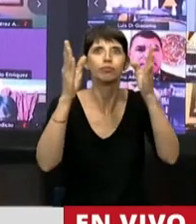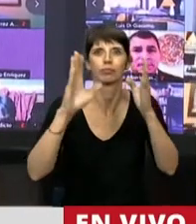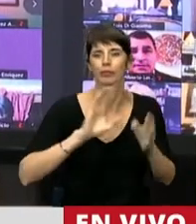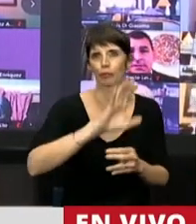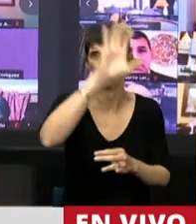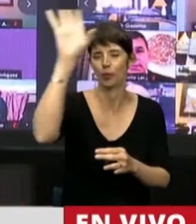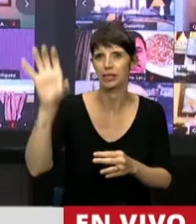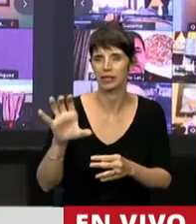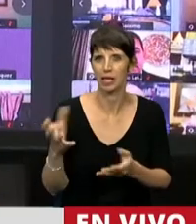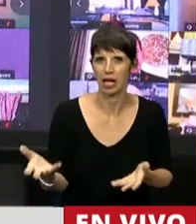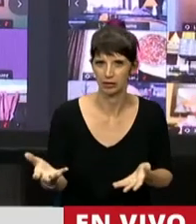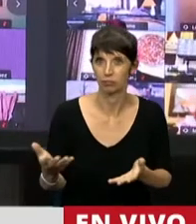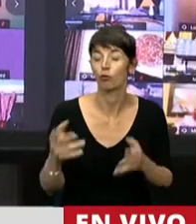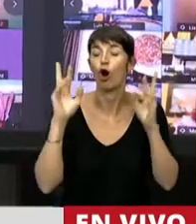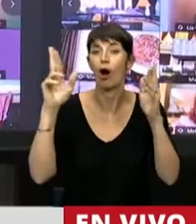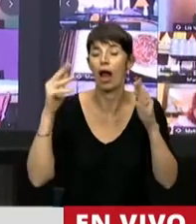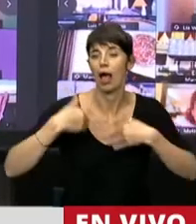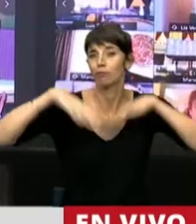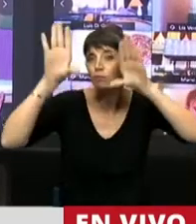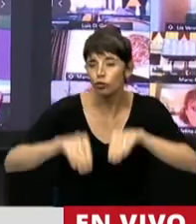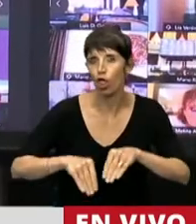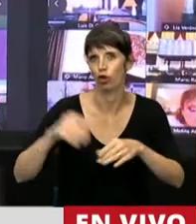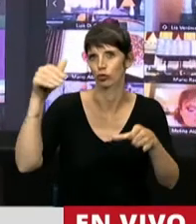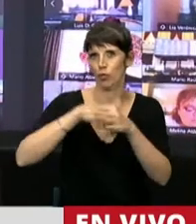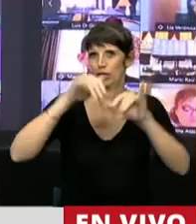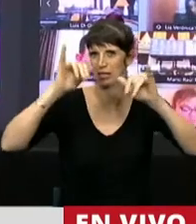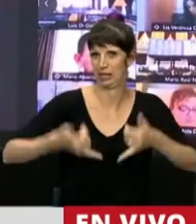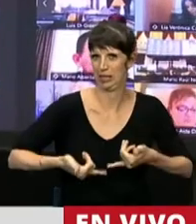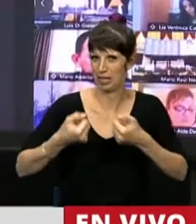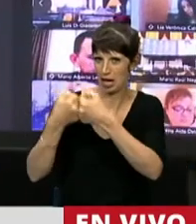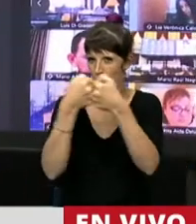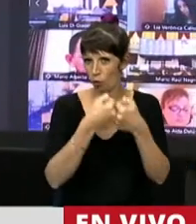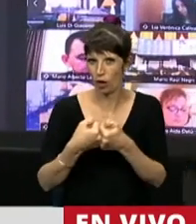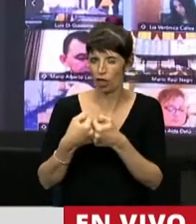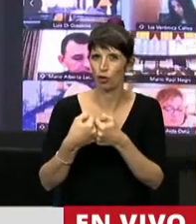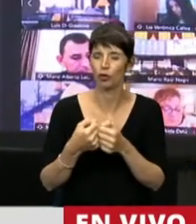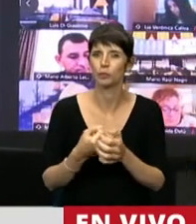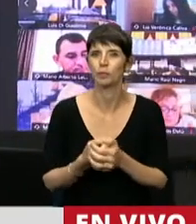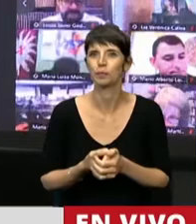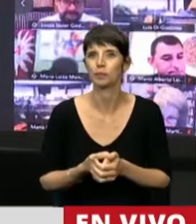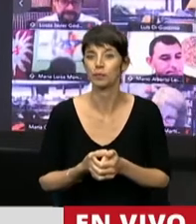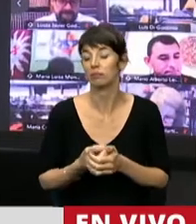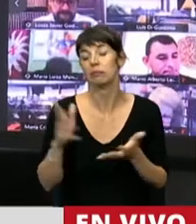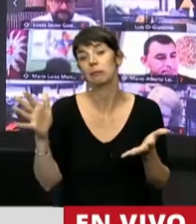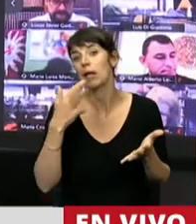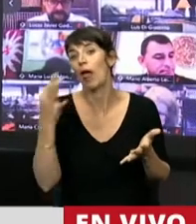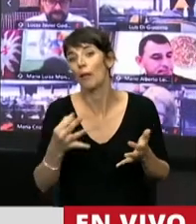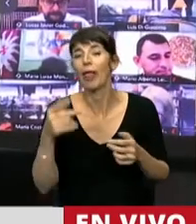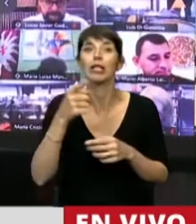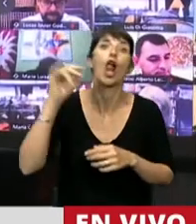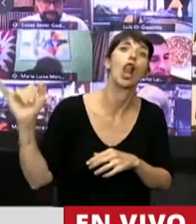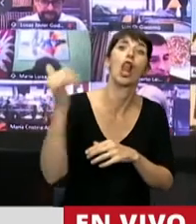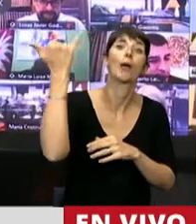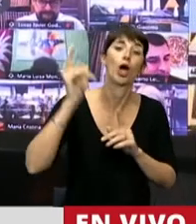en forma unánime para que marque como un gesto. Si bien es cierto, no es lo ideal, pero es un